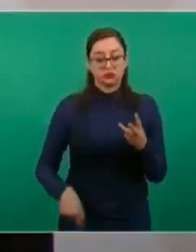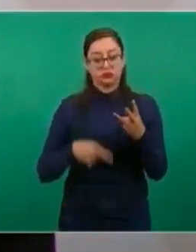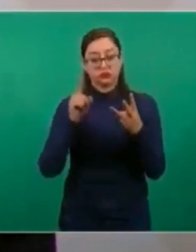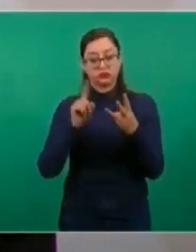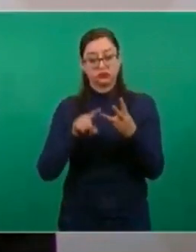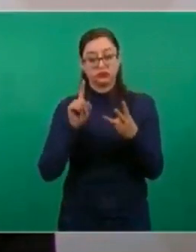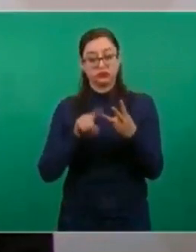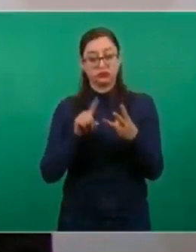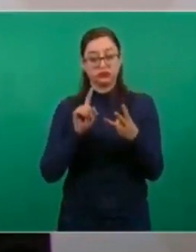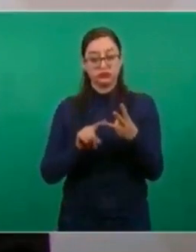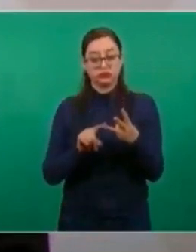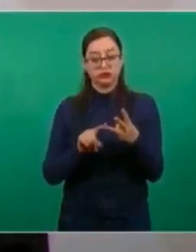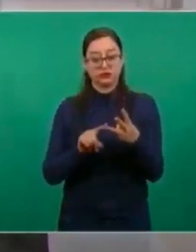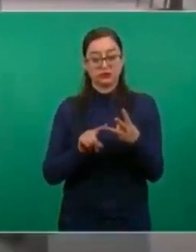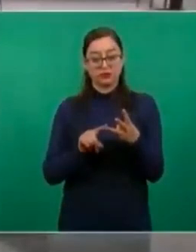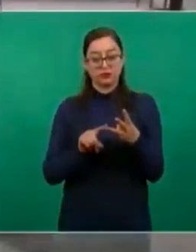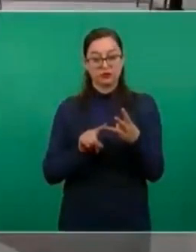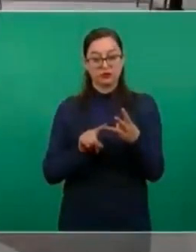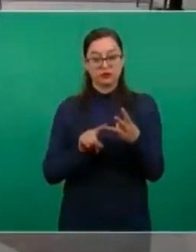mejorar